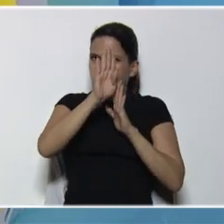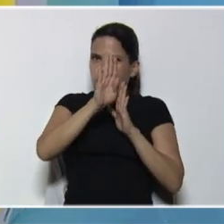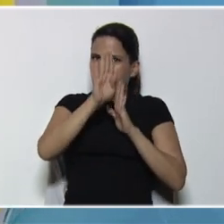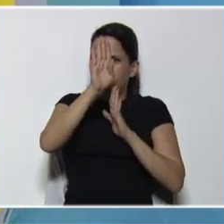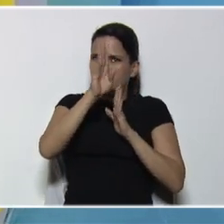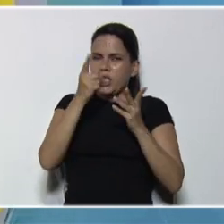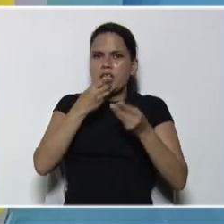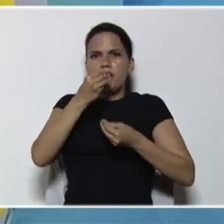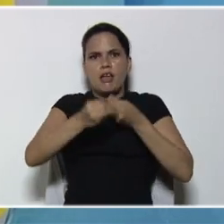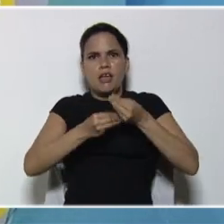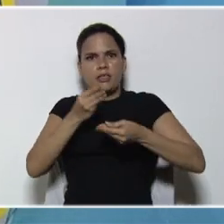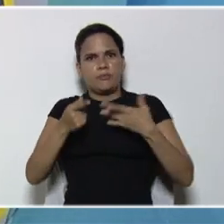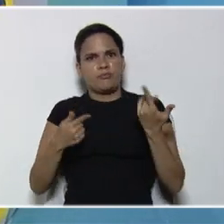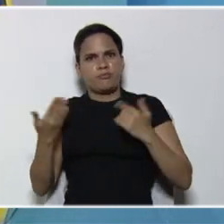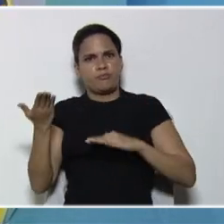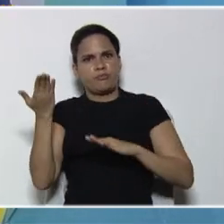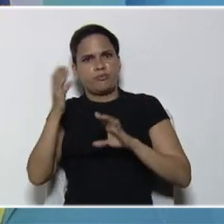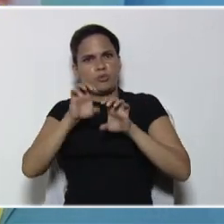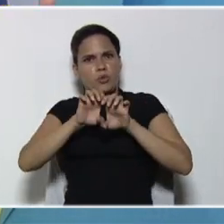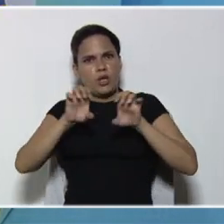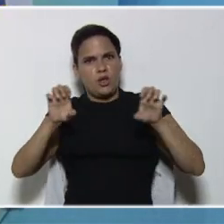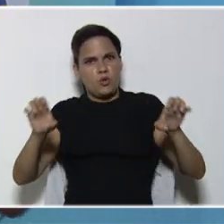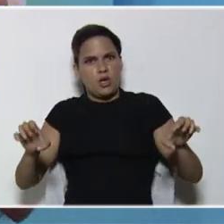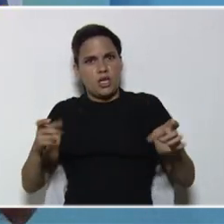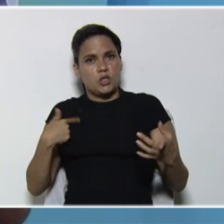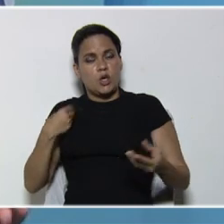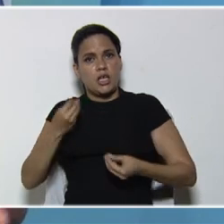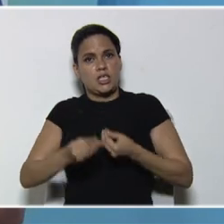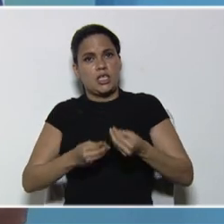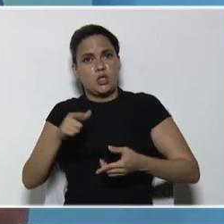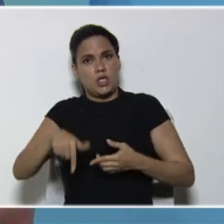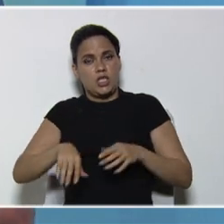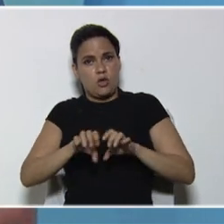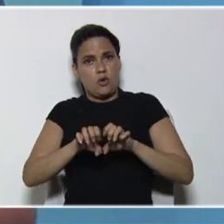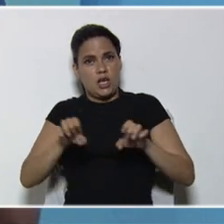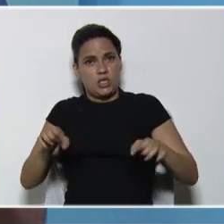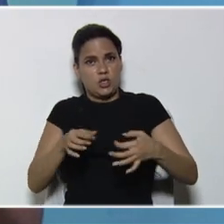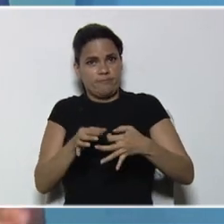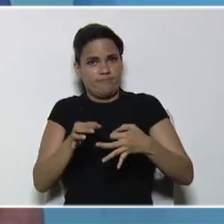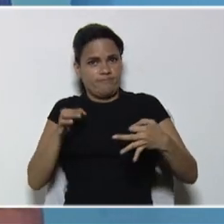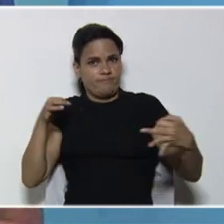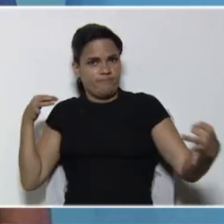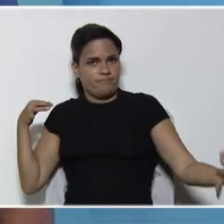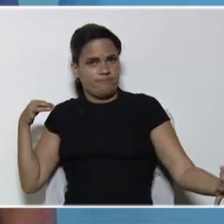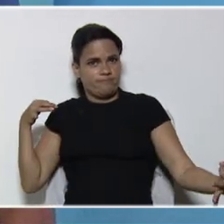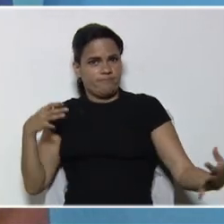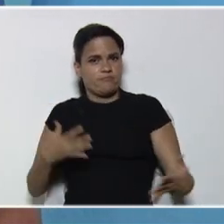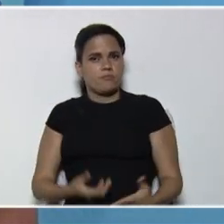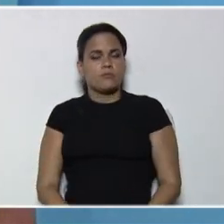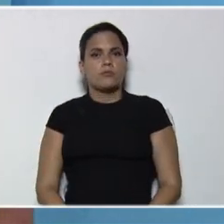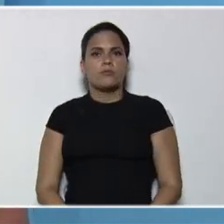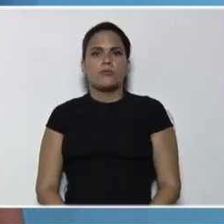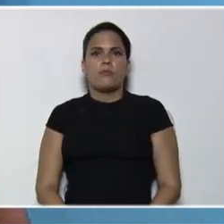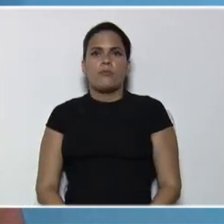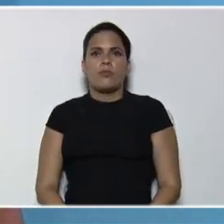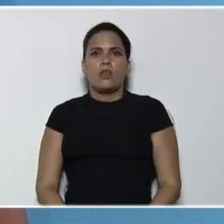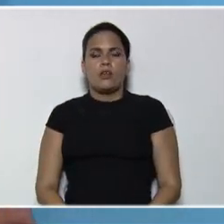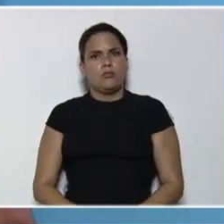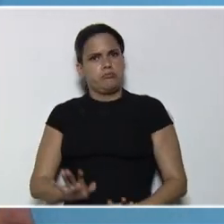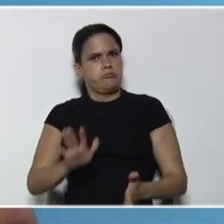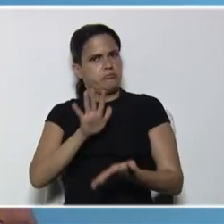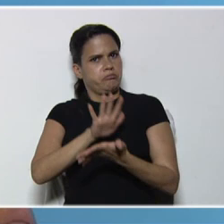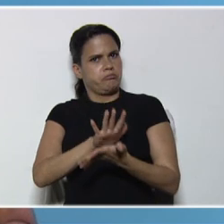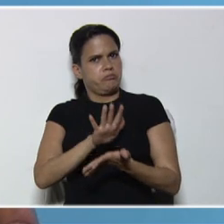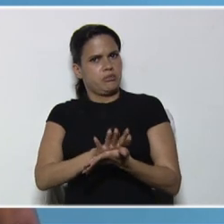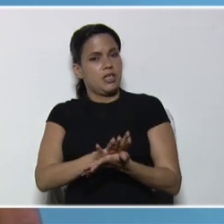valientes, en cuanto a la educación, que está ahorita, en la modalidad, de educación a distancia, sin embargo, no se preocupen,